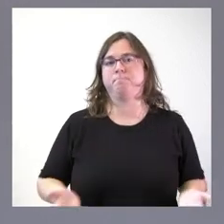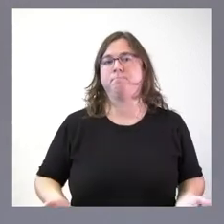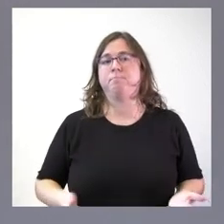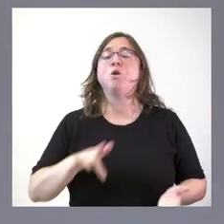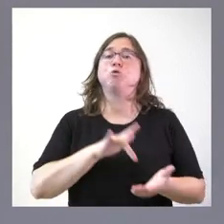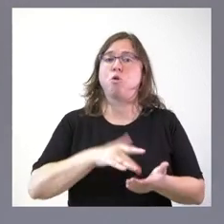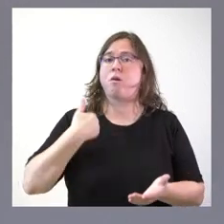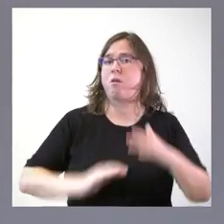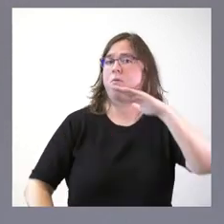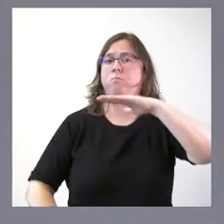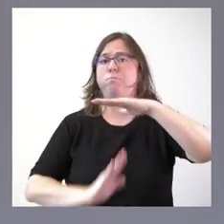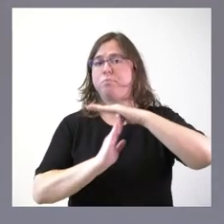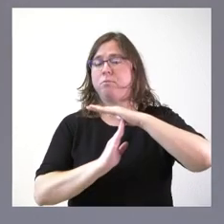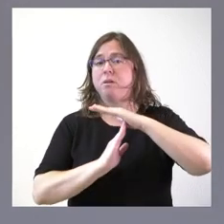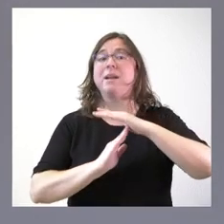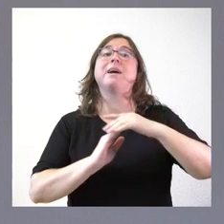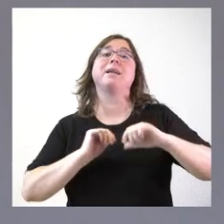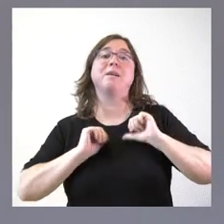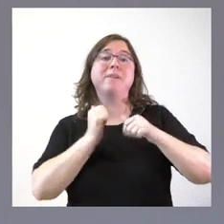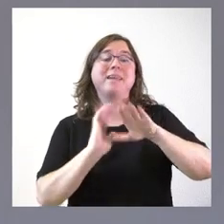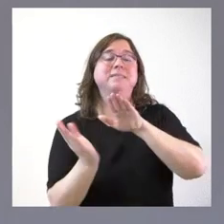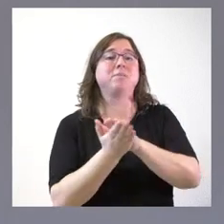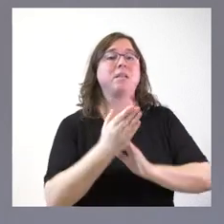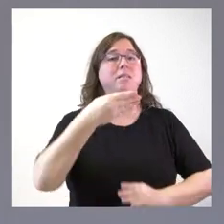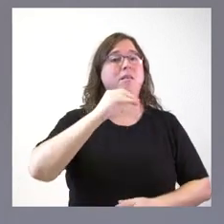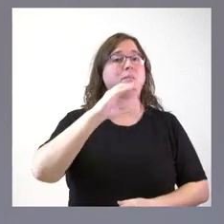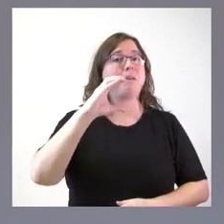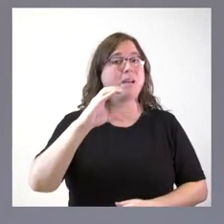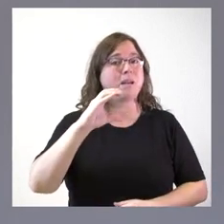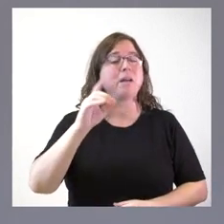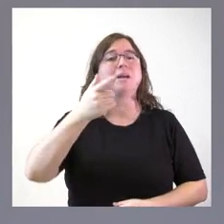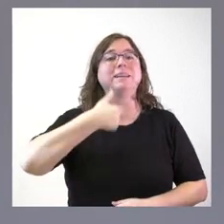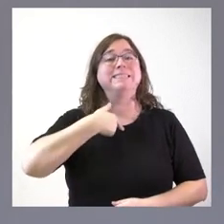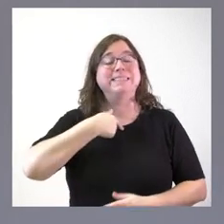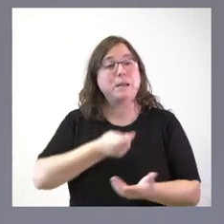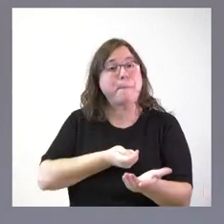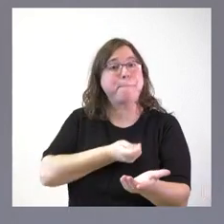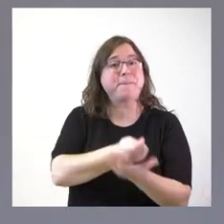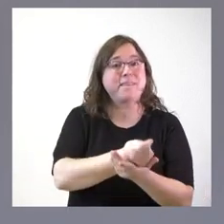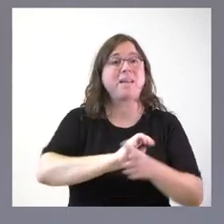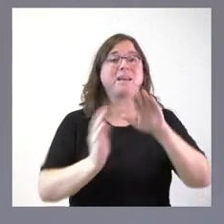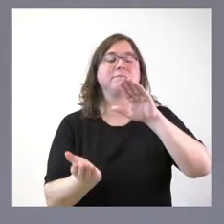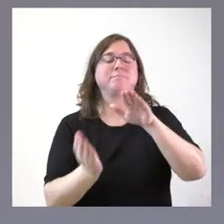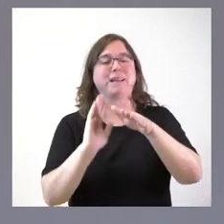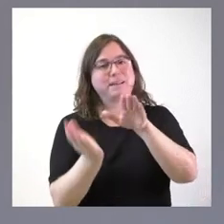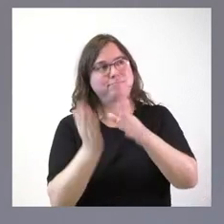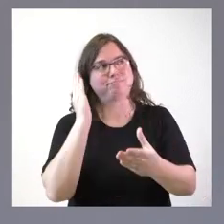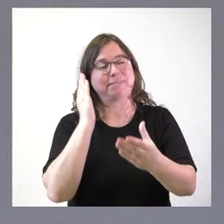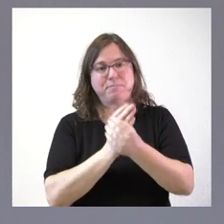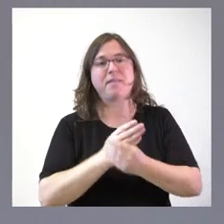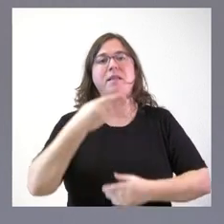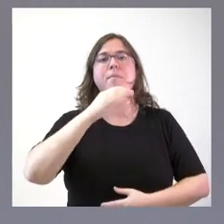paralización para iniciar el expediente VIC hay que decir que la incoación de un expediente VIC supone en sí mismo la protección